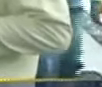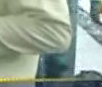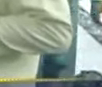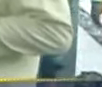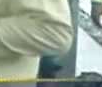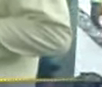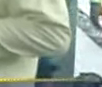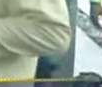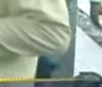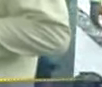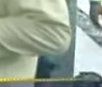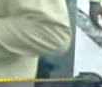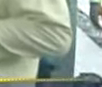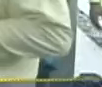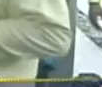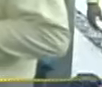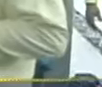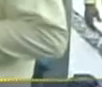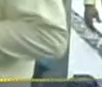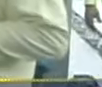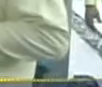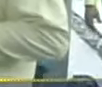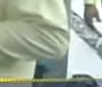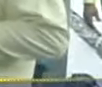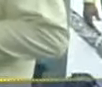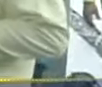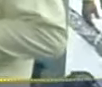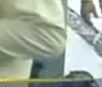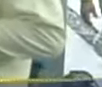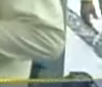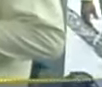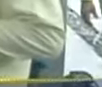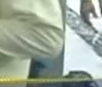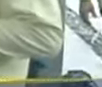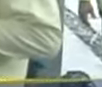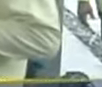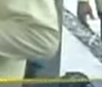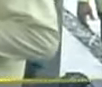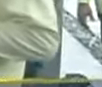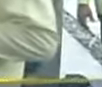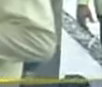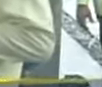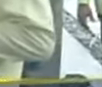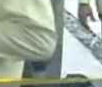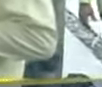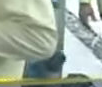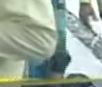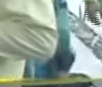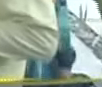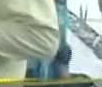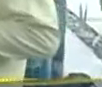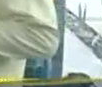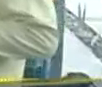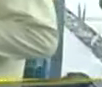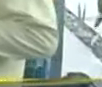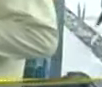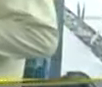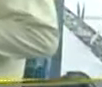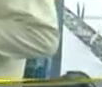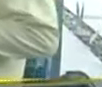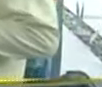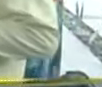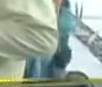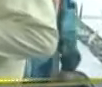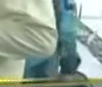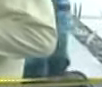agradecer inmensamente a Dios por este logro Y poder llevar a nuestros estudiantes Ese cuidado humano Que